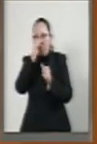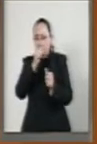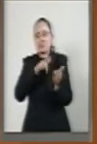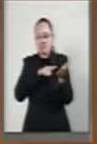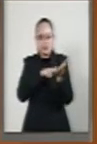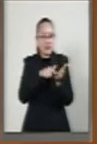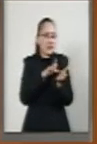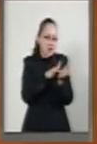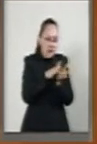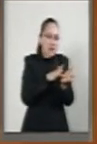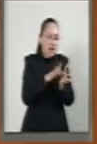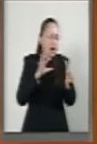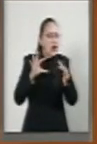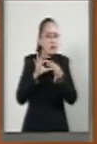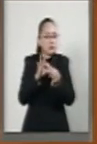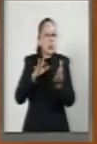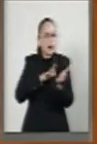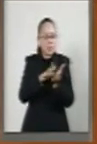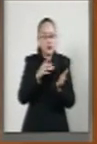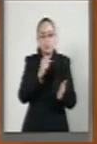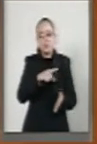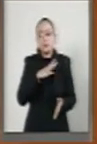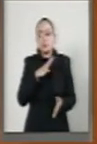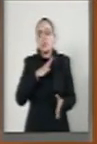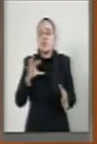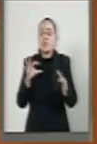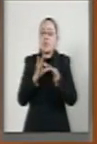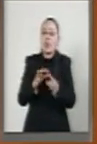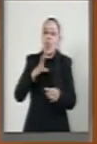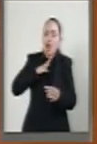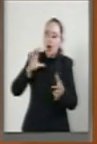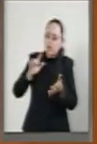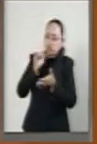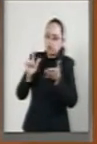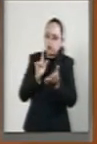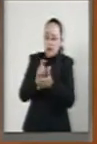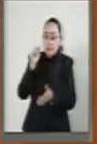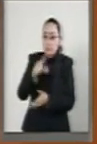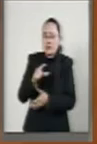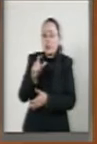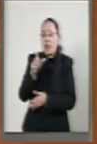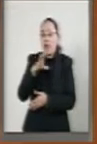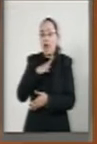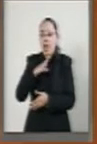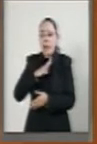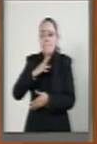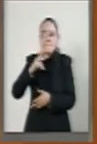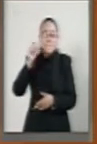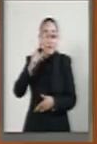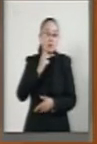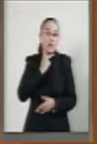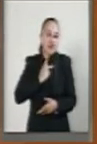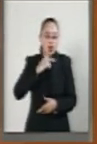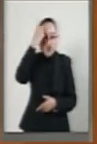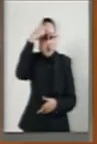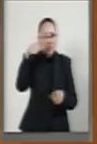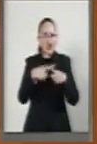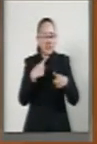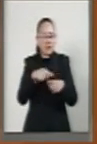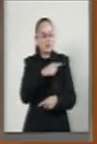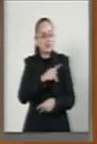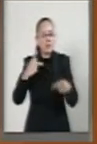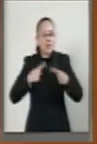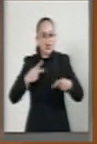Tenemos una reforma que refrenda el principio de que el petróleo es de los mexicanos y que su explotación